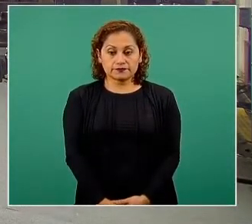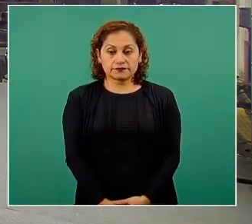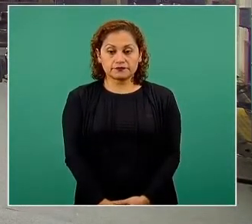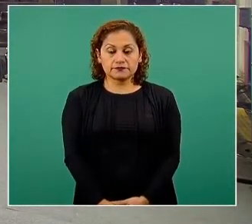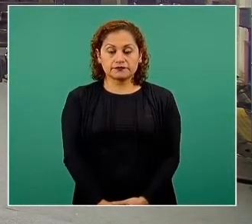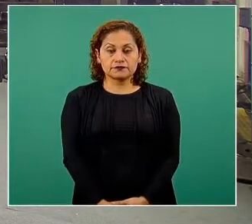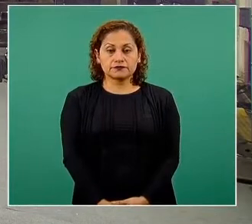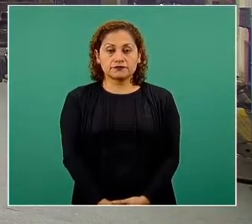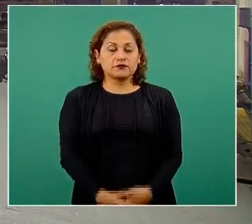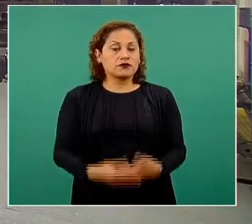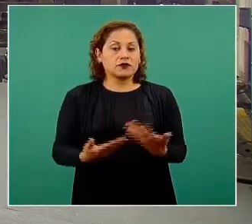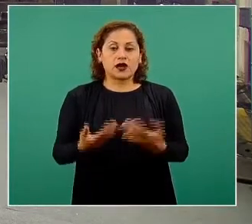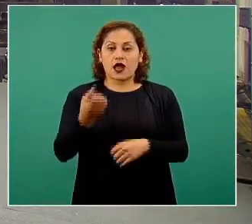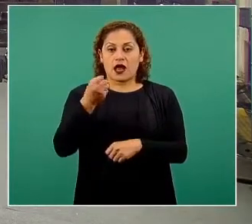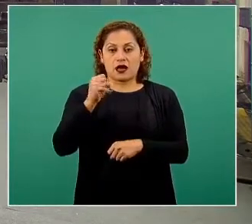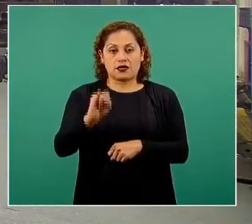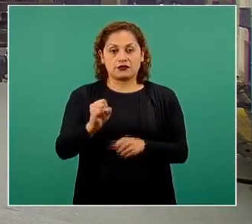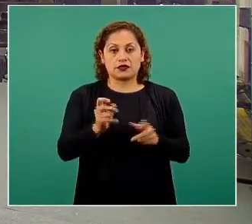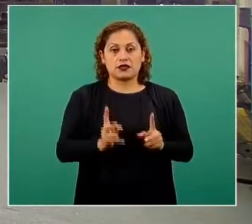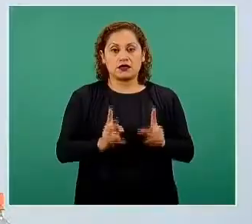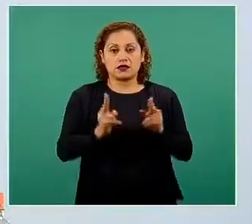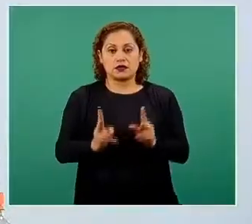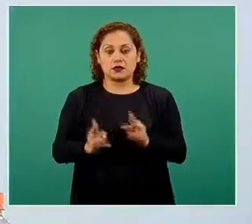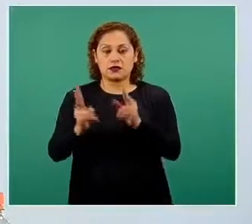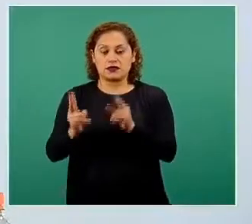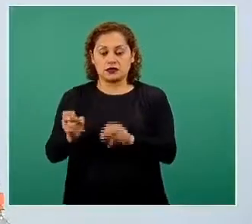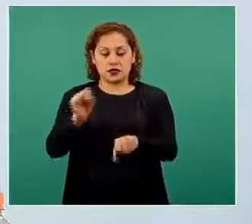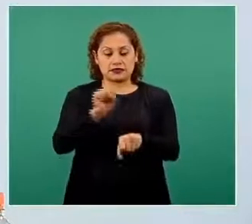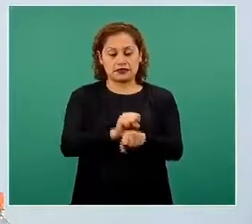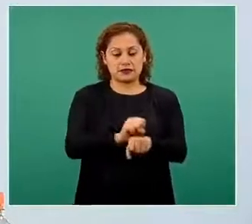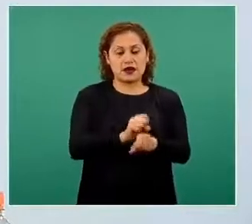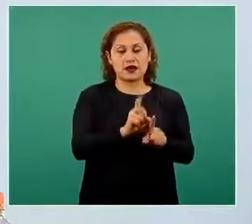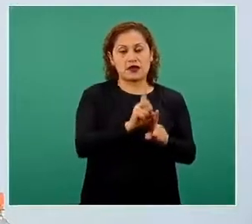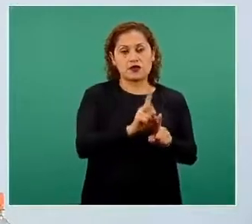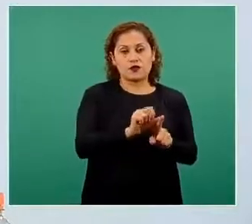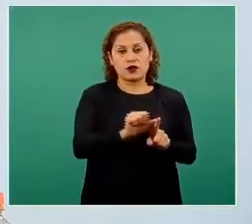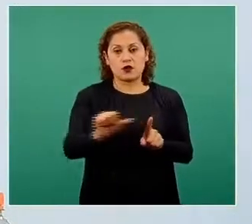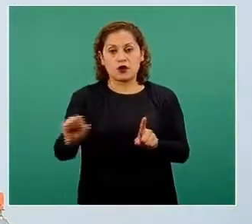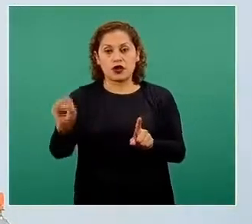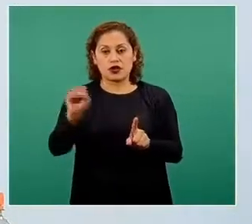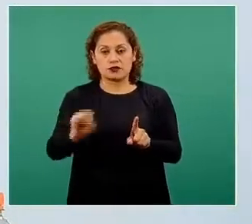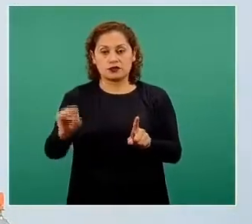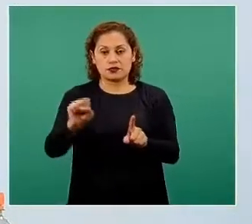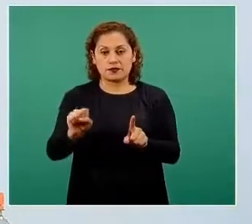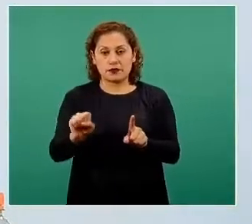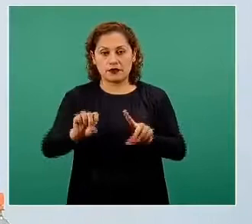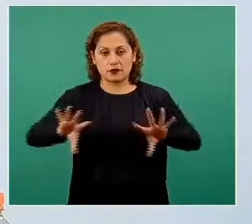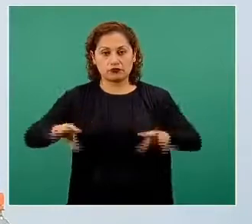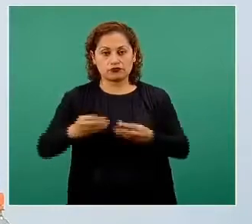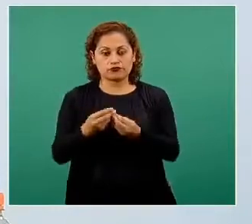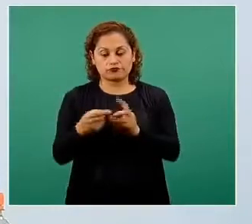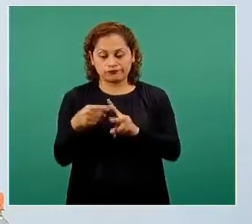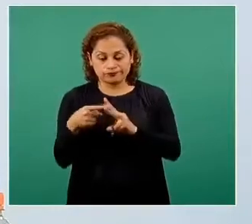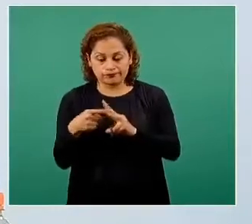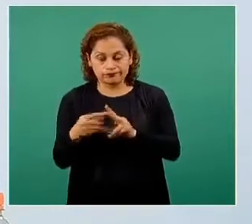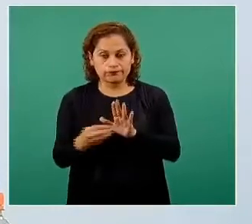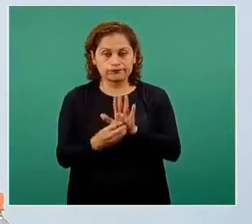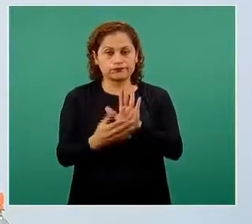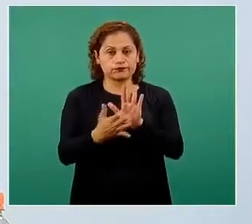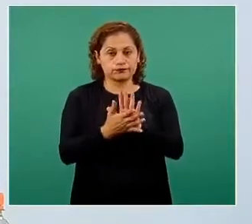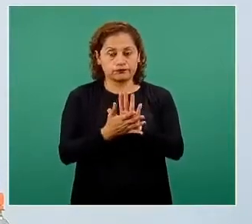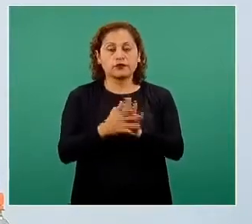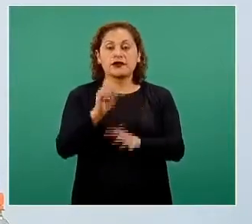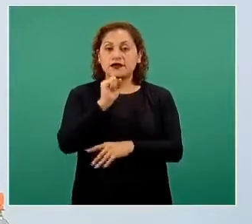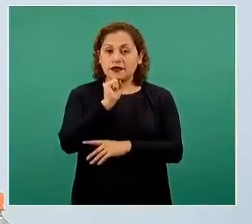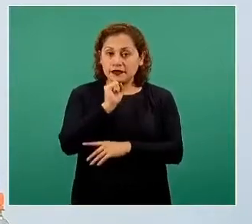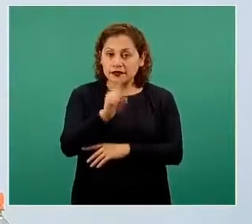Se marca para semanas epidemiológicas donde domingos a sábado se toma el dato completo y se calcula y como se ha comentado también